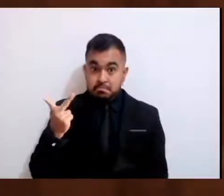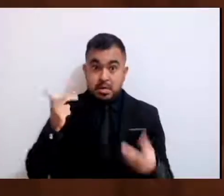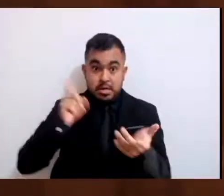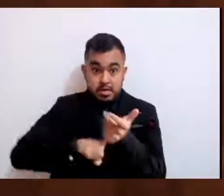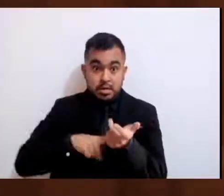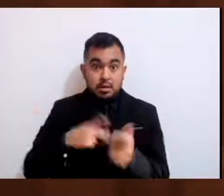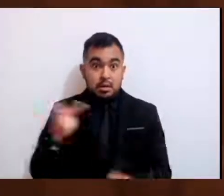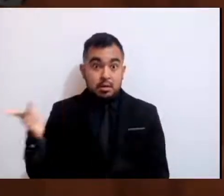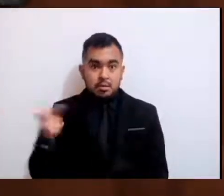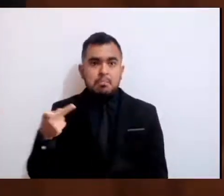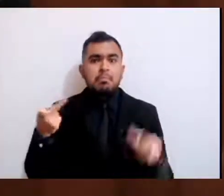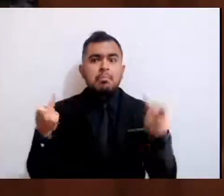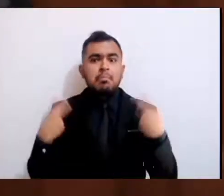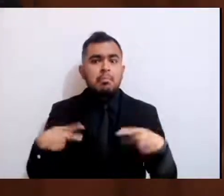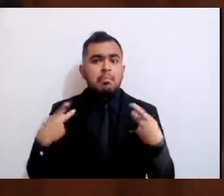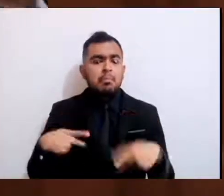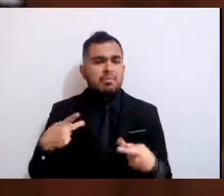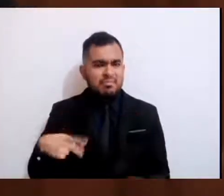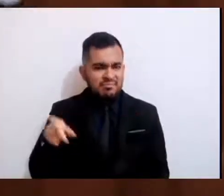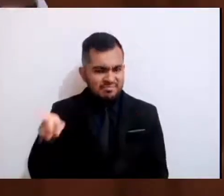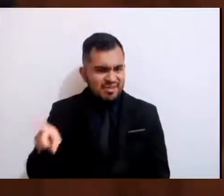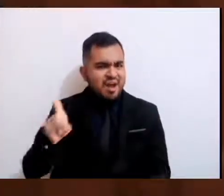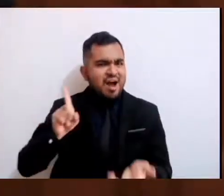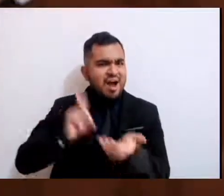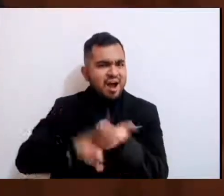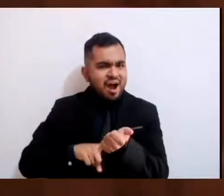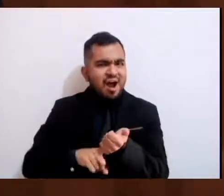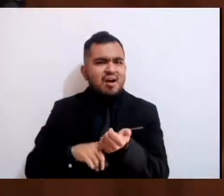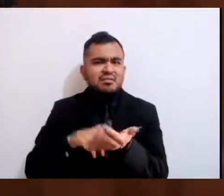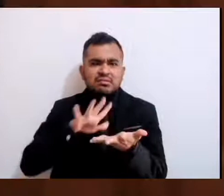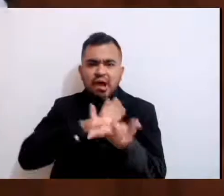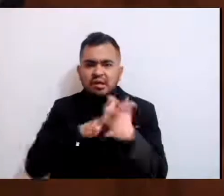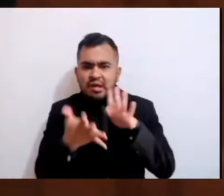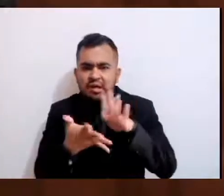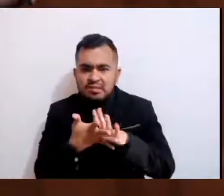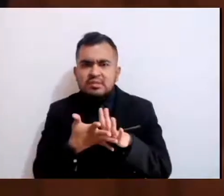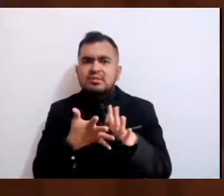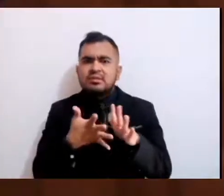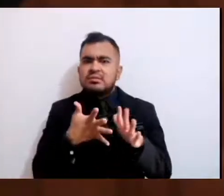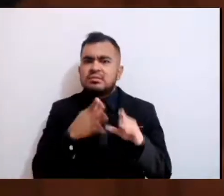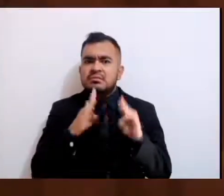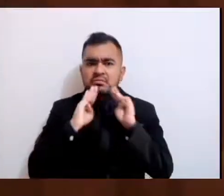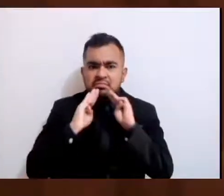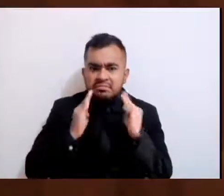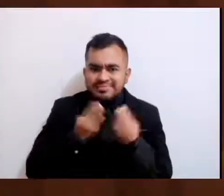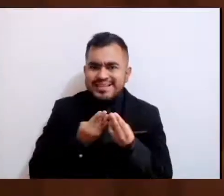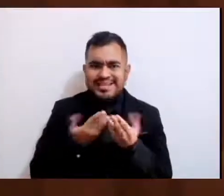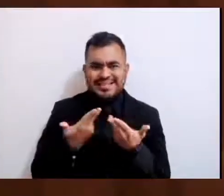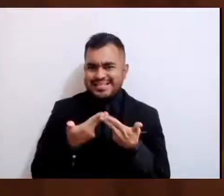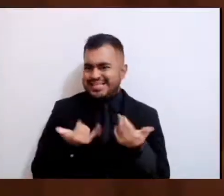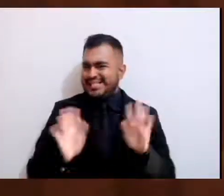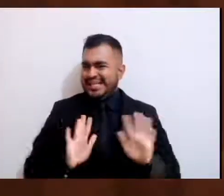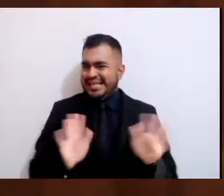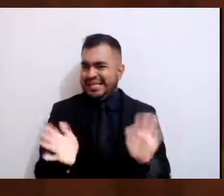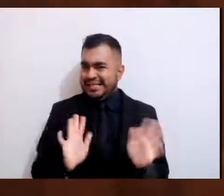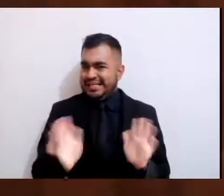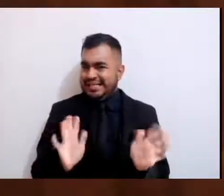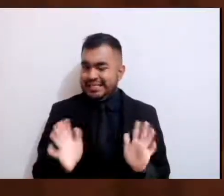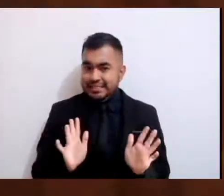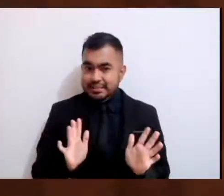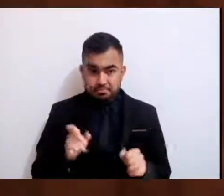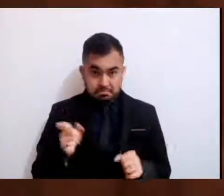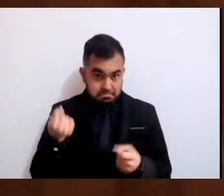que no tenían nada que ver ni siquiera con la delincuencia organizada, según, de acuerdo a las declaraciones.